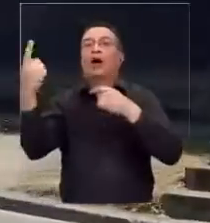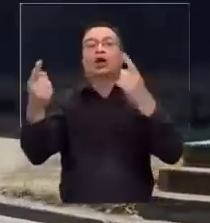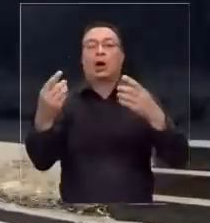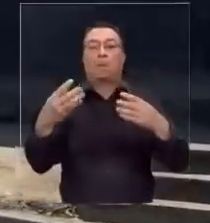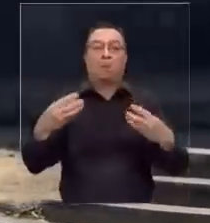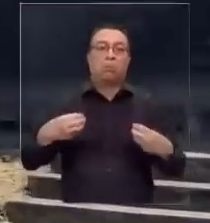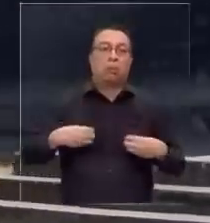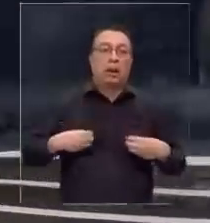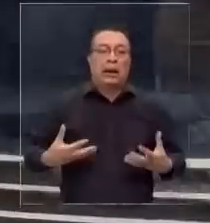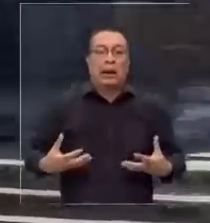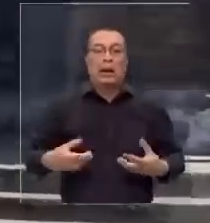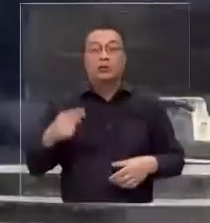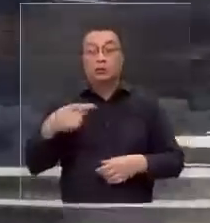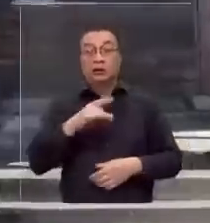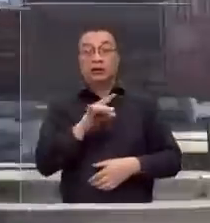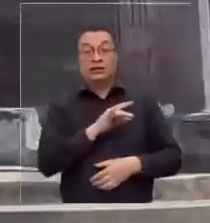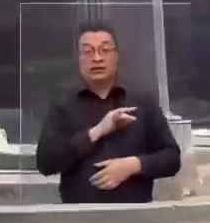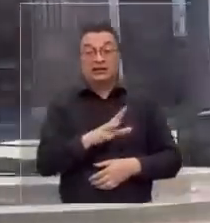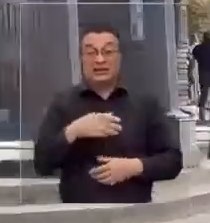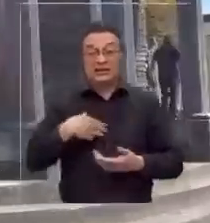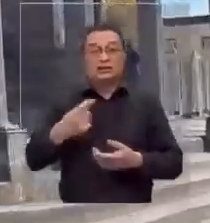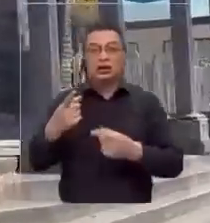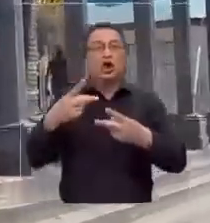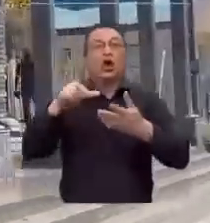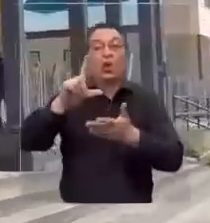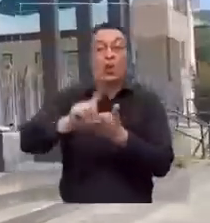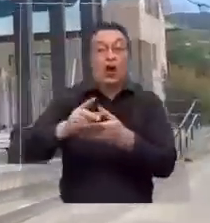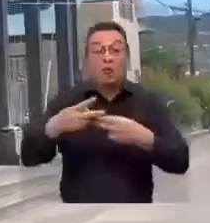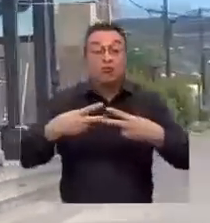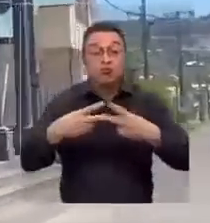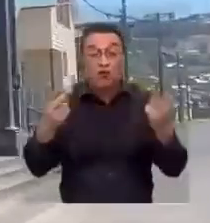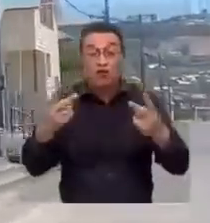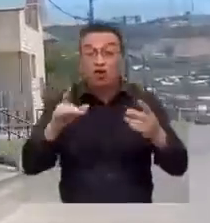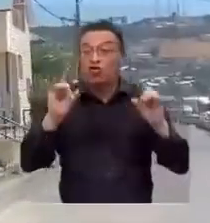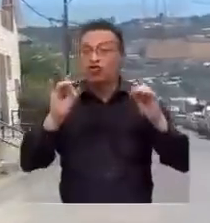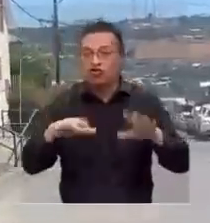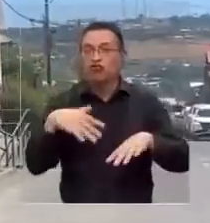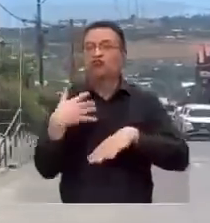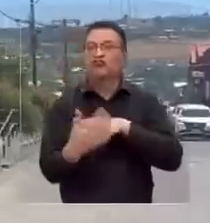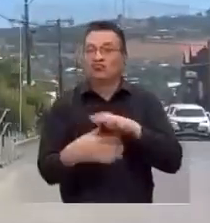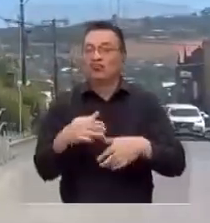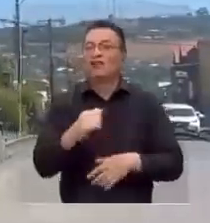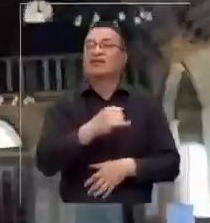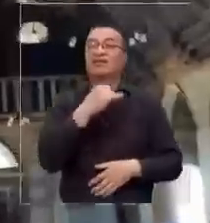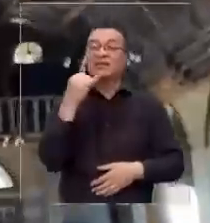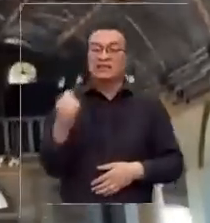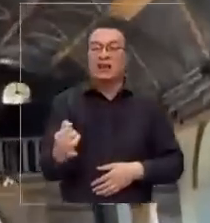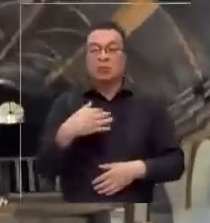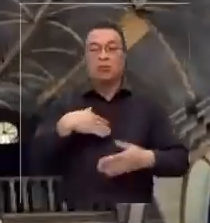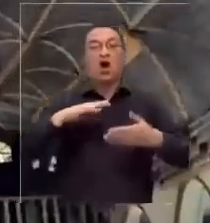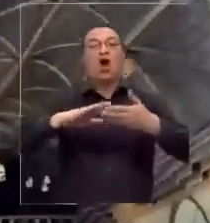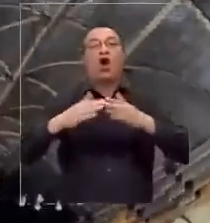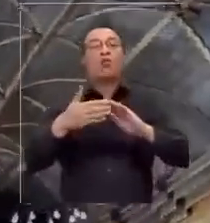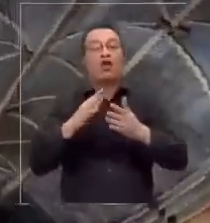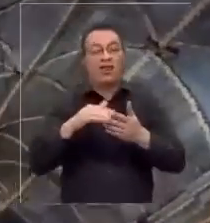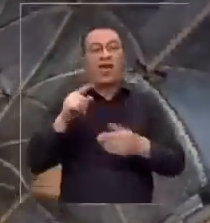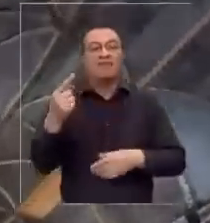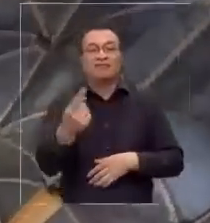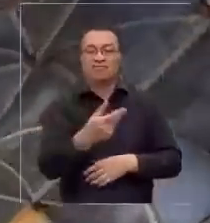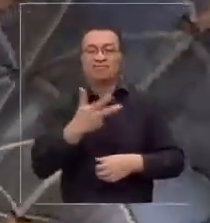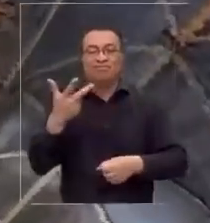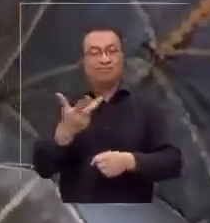Los chilenos tienen una relación bien problemática con el espacio público, no es tan propio de hacer comunidad. Entonces,